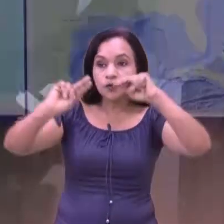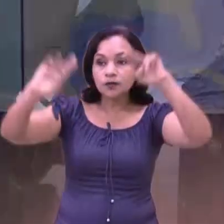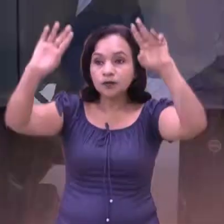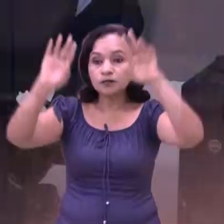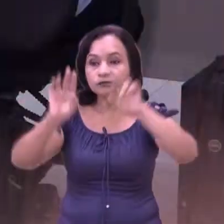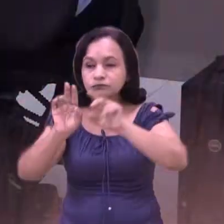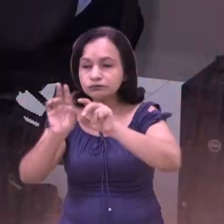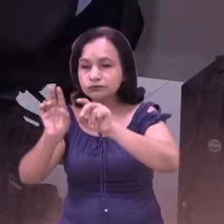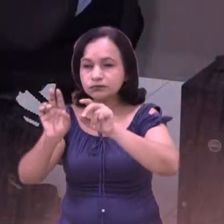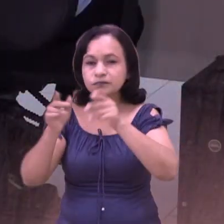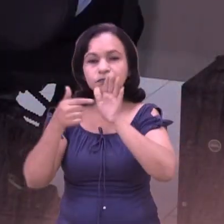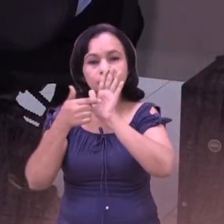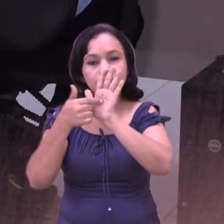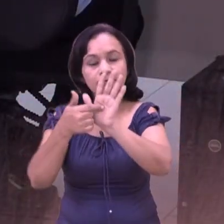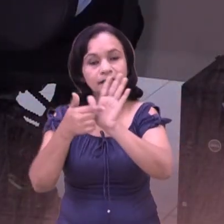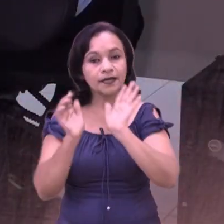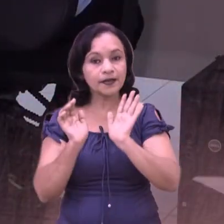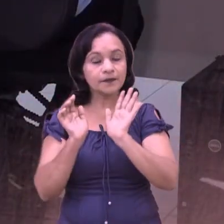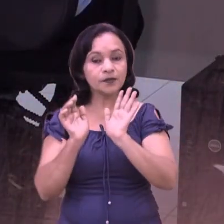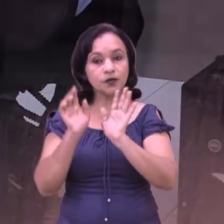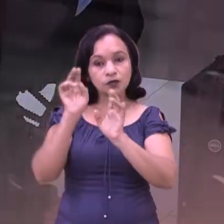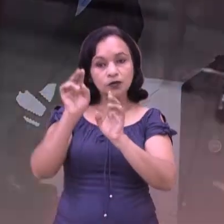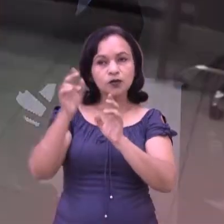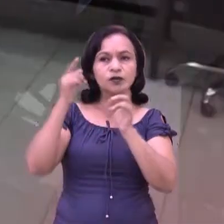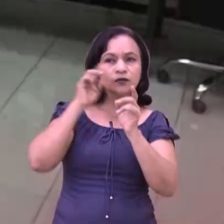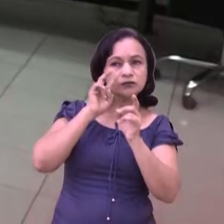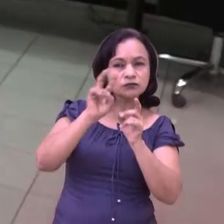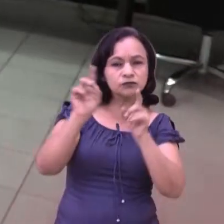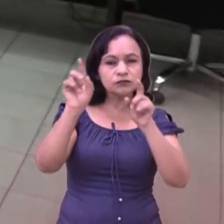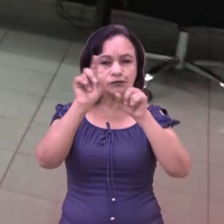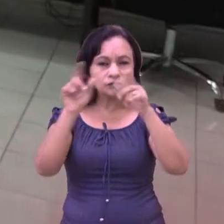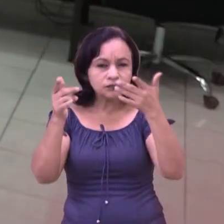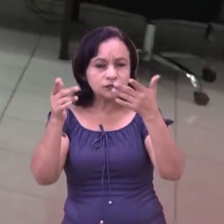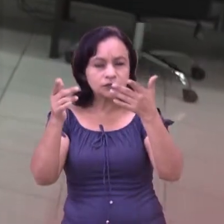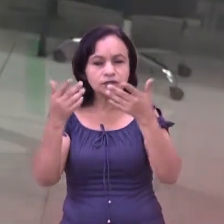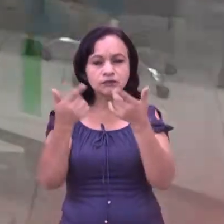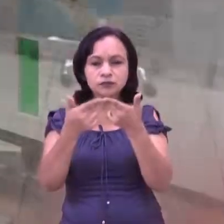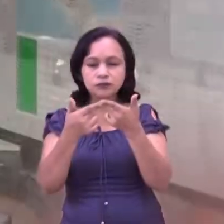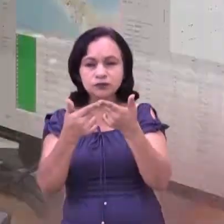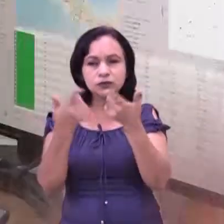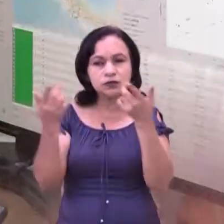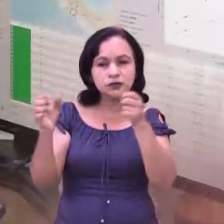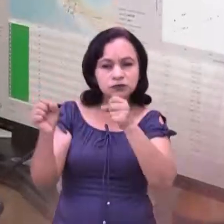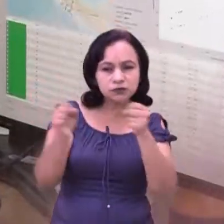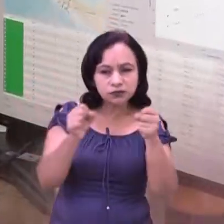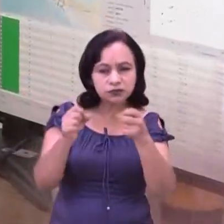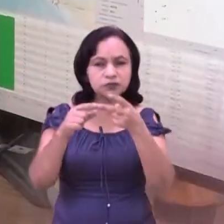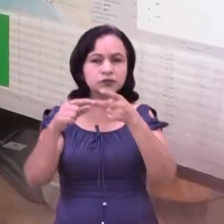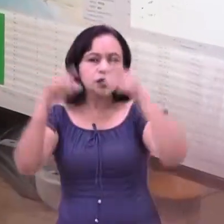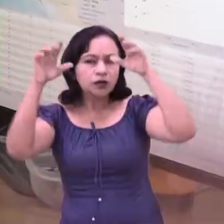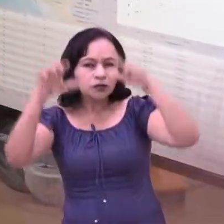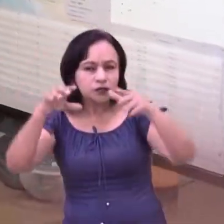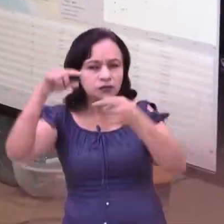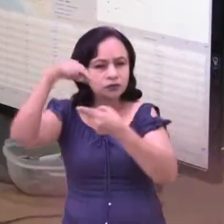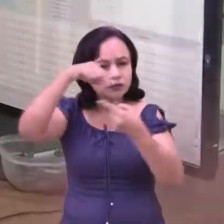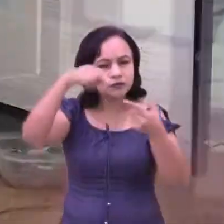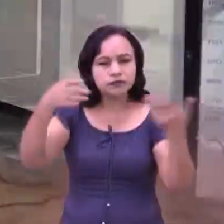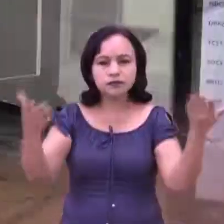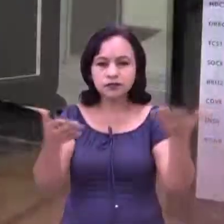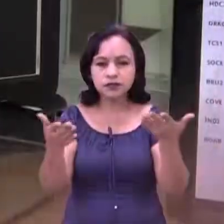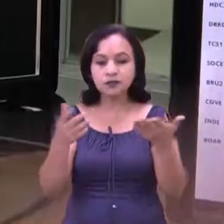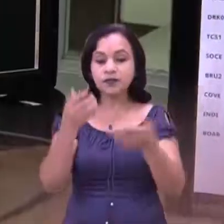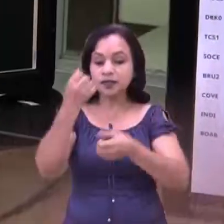los fenómenos naturales desde el INITER, por ejemplo, en el campo de la meteorología, en el campo de la geología, la sismología, etc.